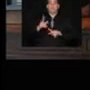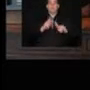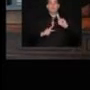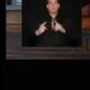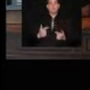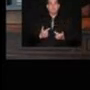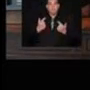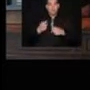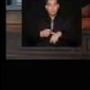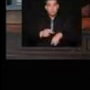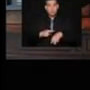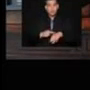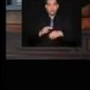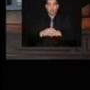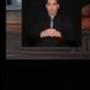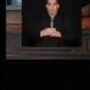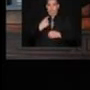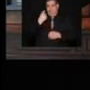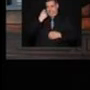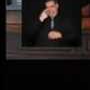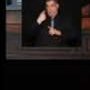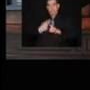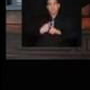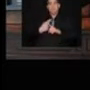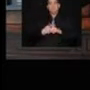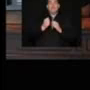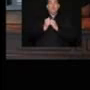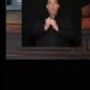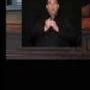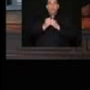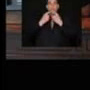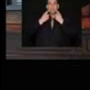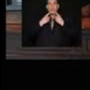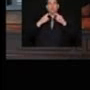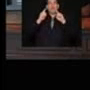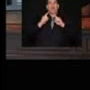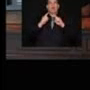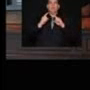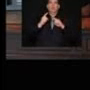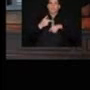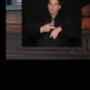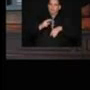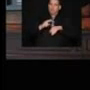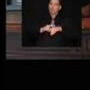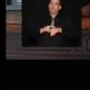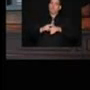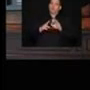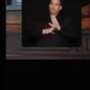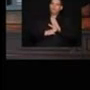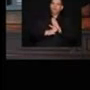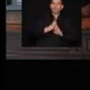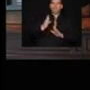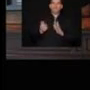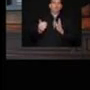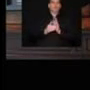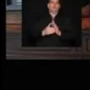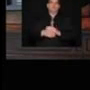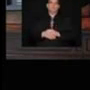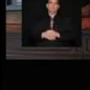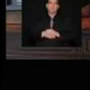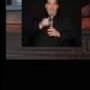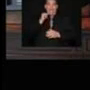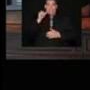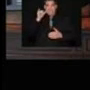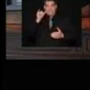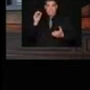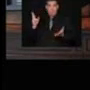Compatriotas, en los pasados meses, juntos logramos que el corazón de Puerto Rico vuelva a latir. Ayer, firmé el